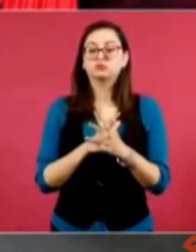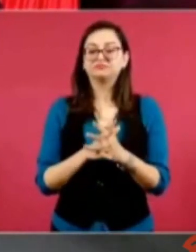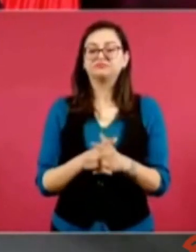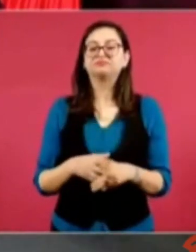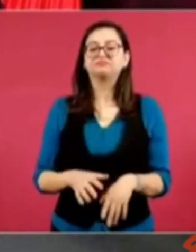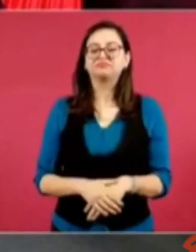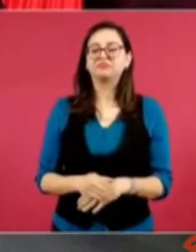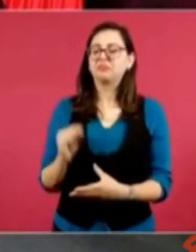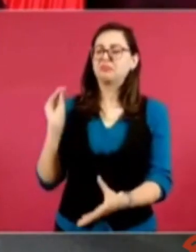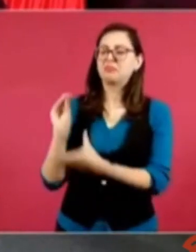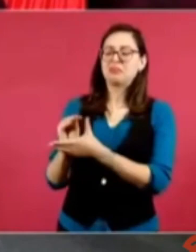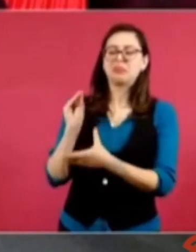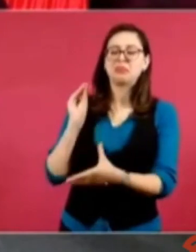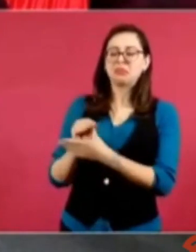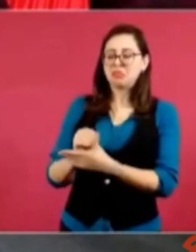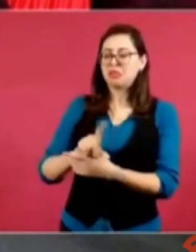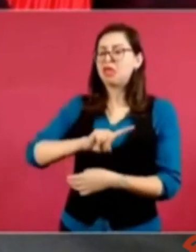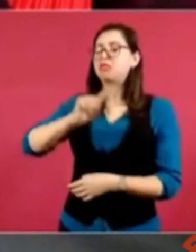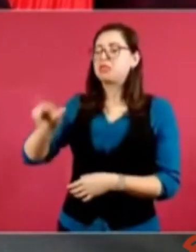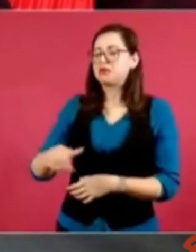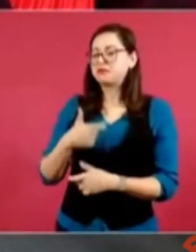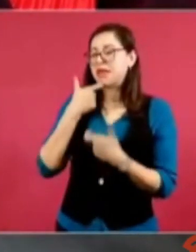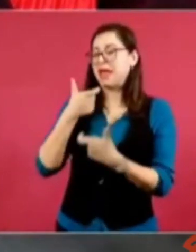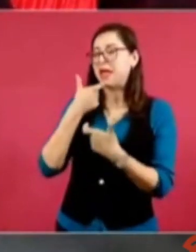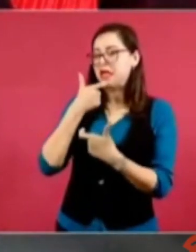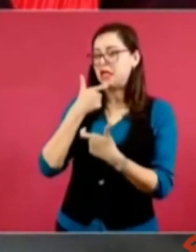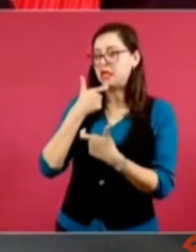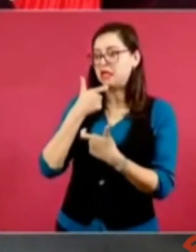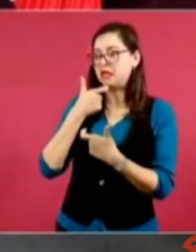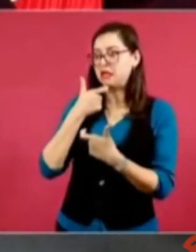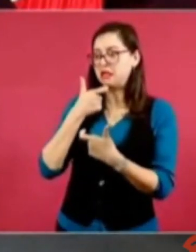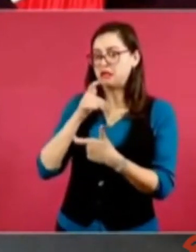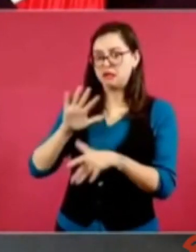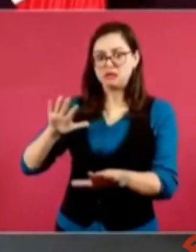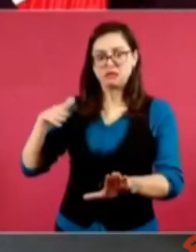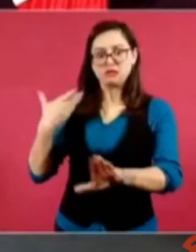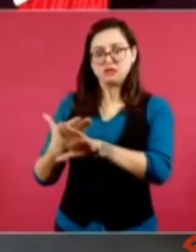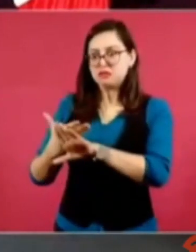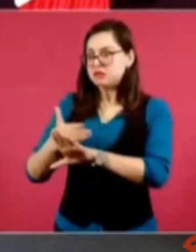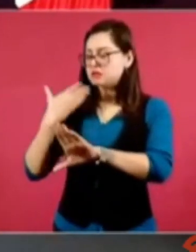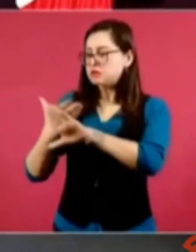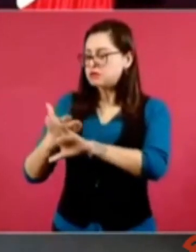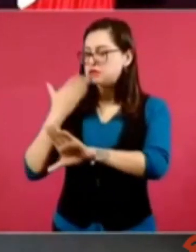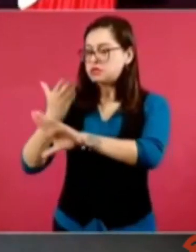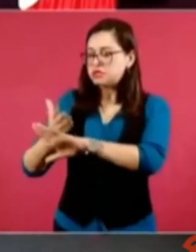se ríen de ti luego te atacan entonces